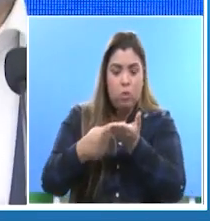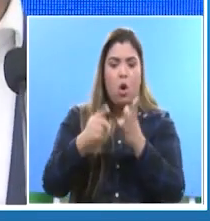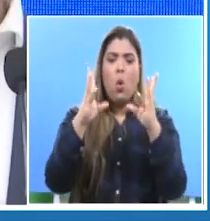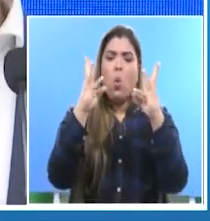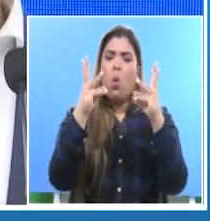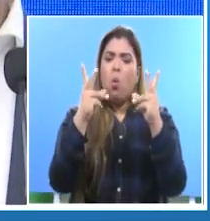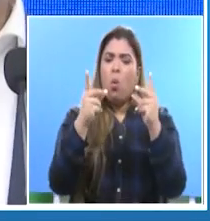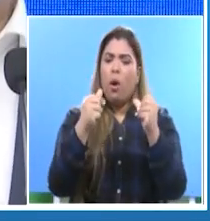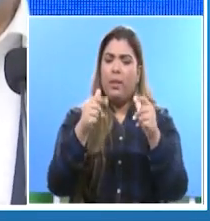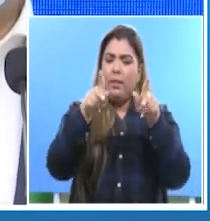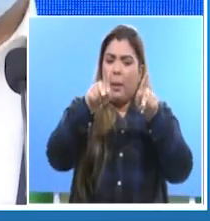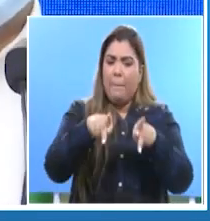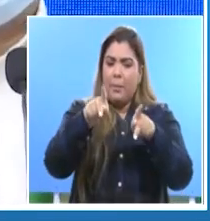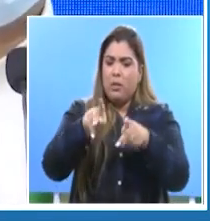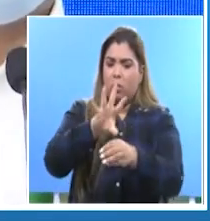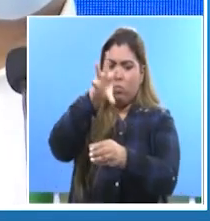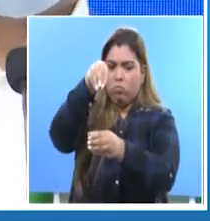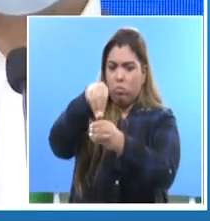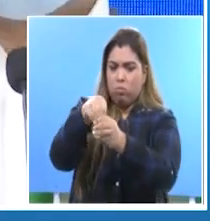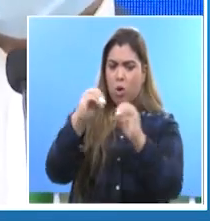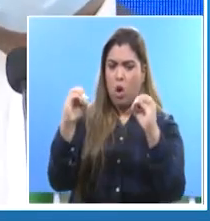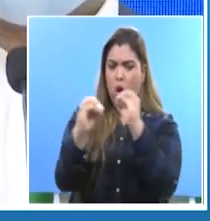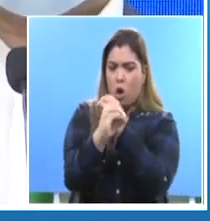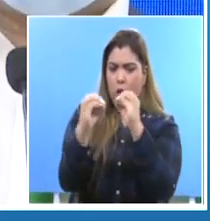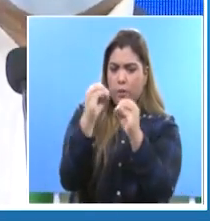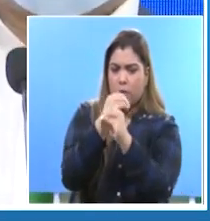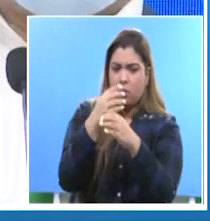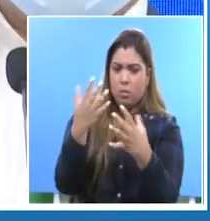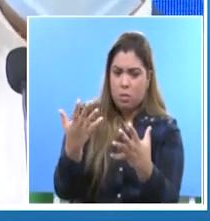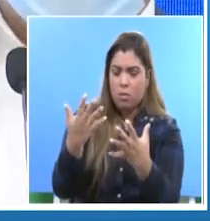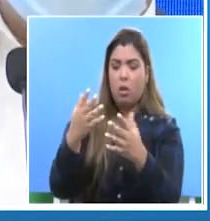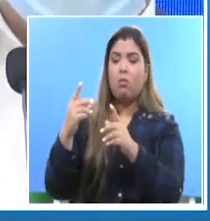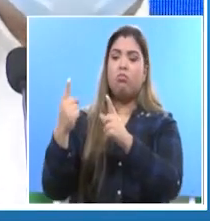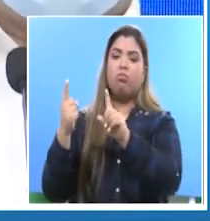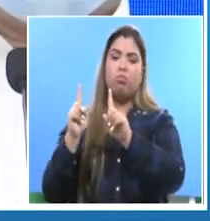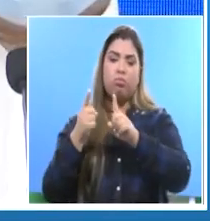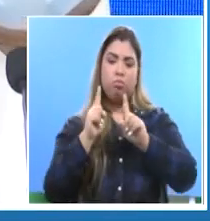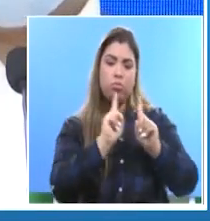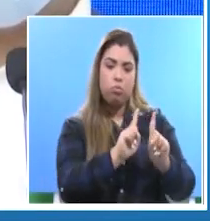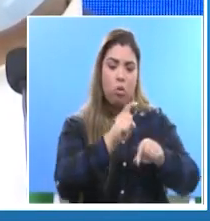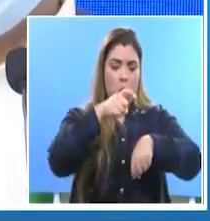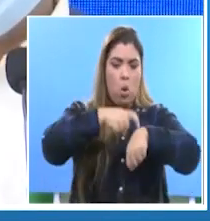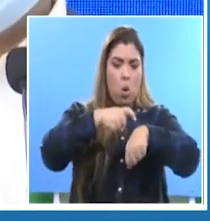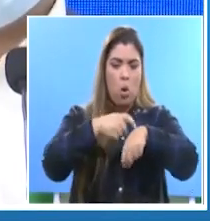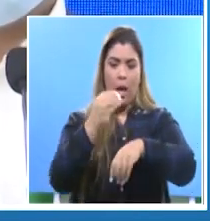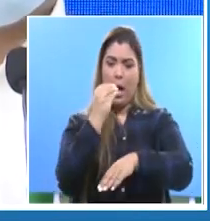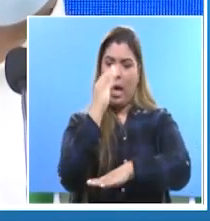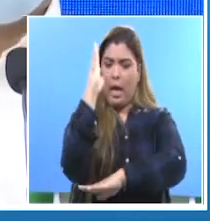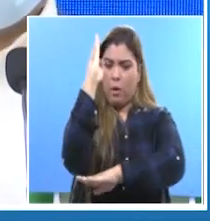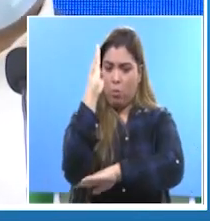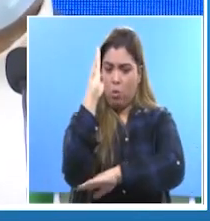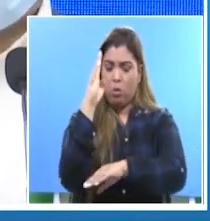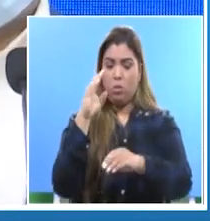personas que están en el área de la cafetería o en las cocinas.